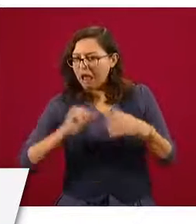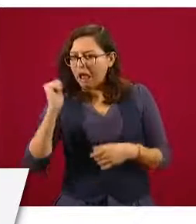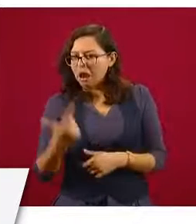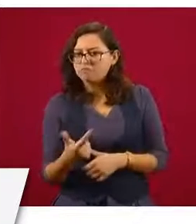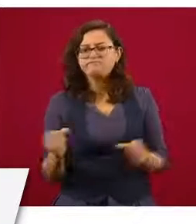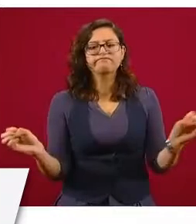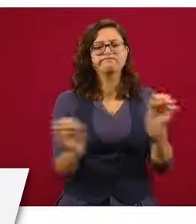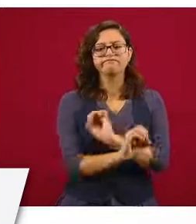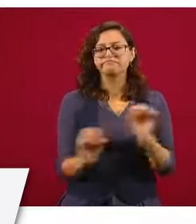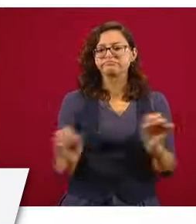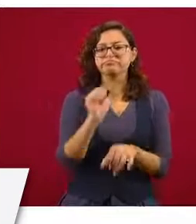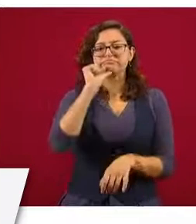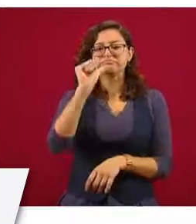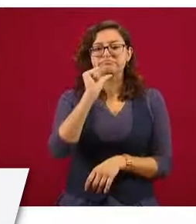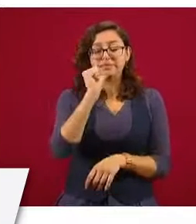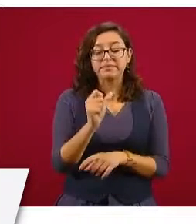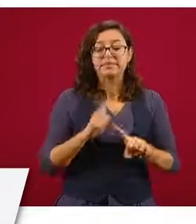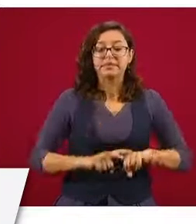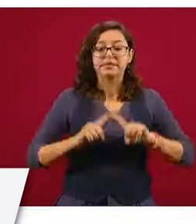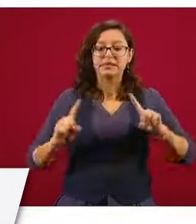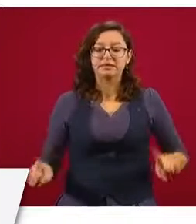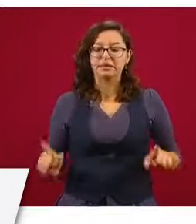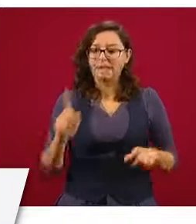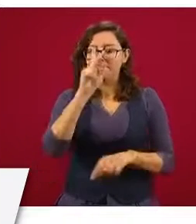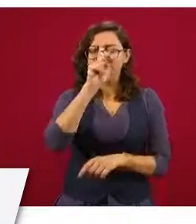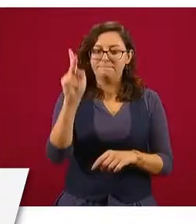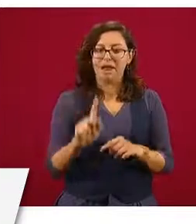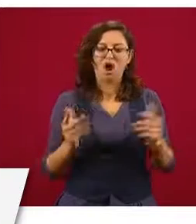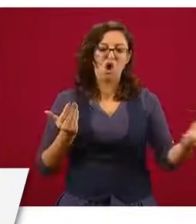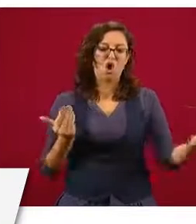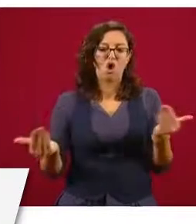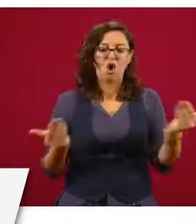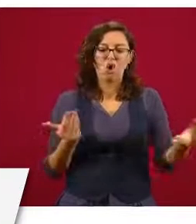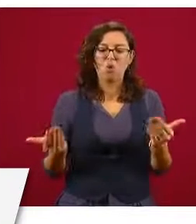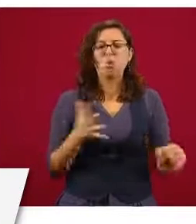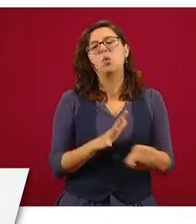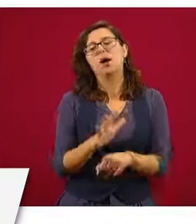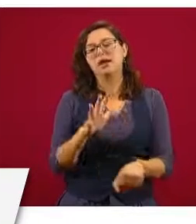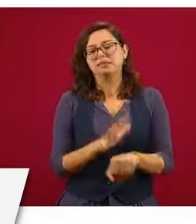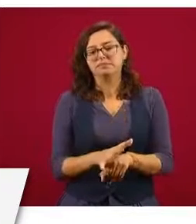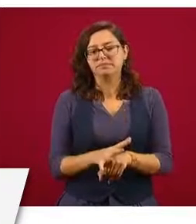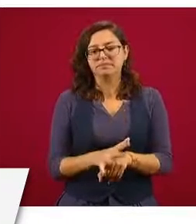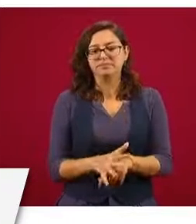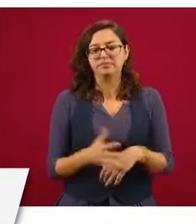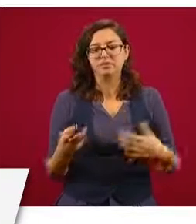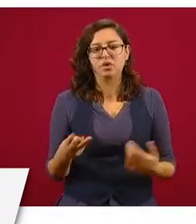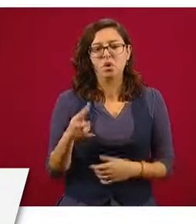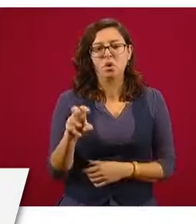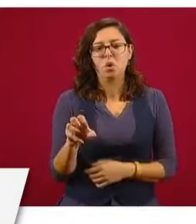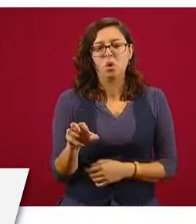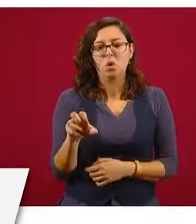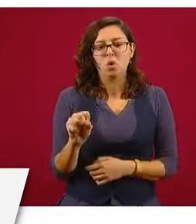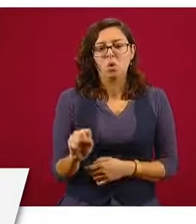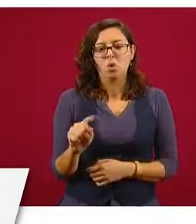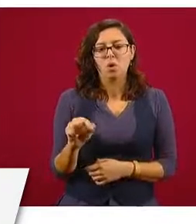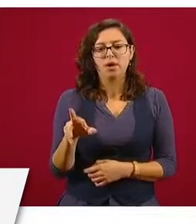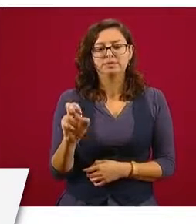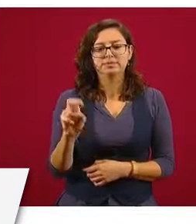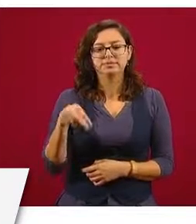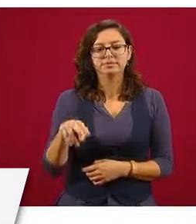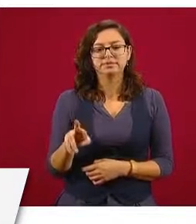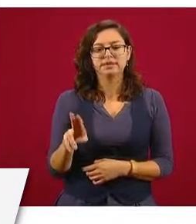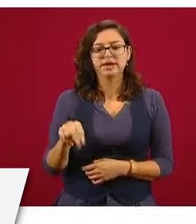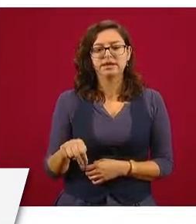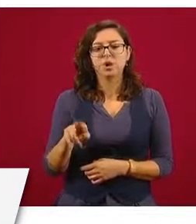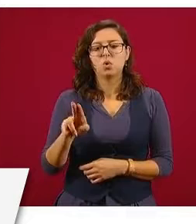Mientras que lo comparamos con la peor opción, esto es para efectivo, lo es Western Union, que nos da por